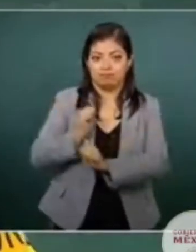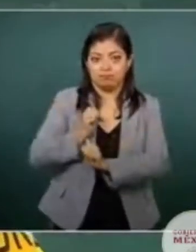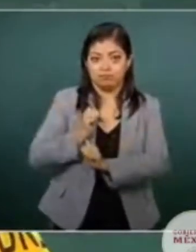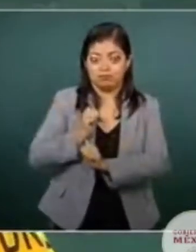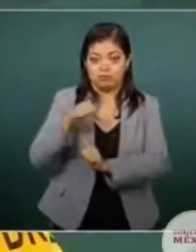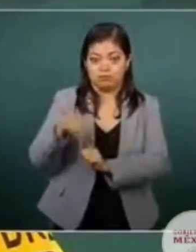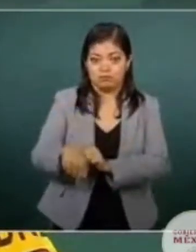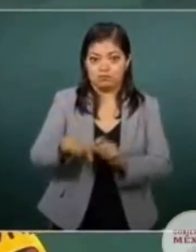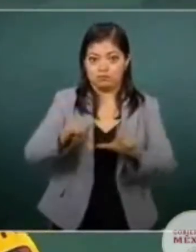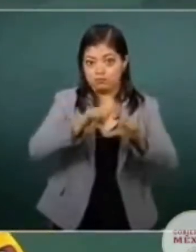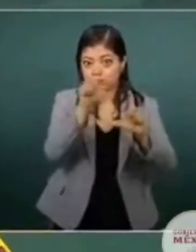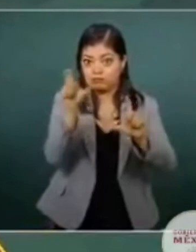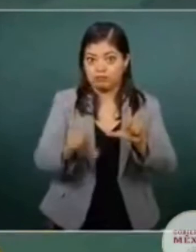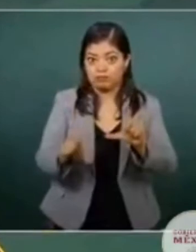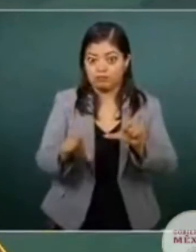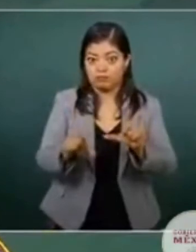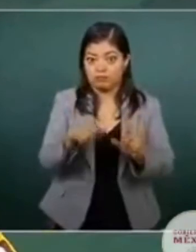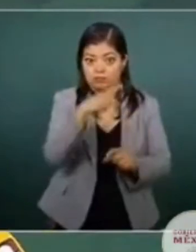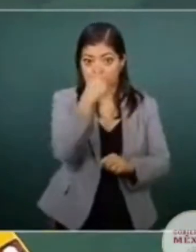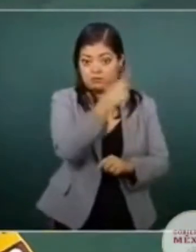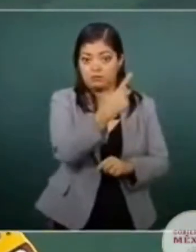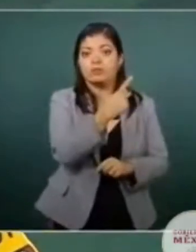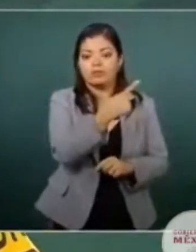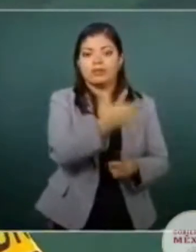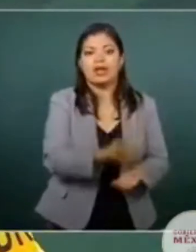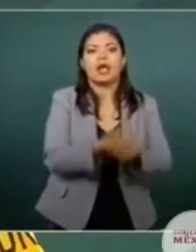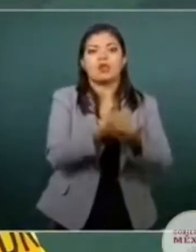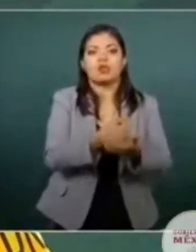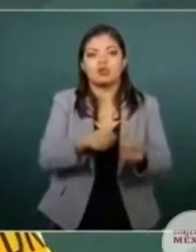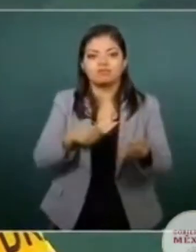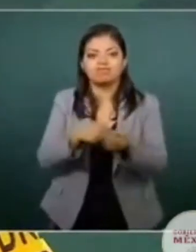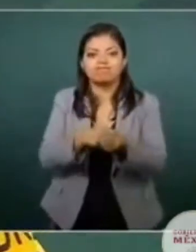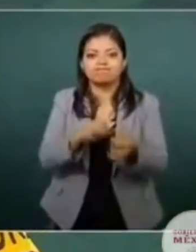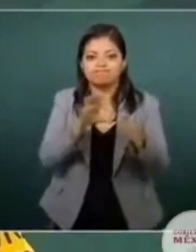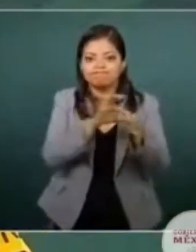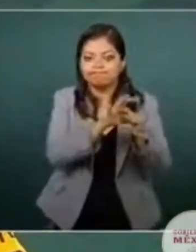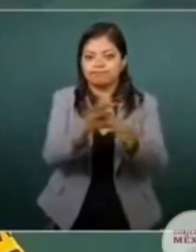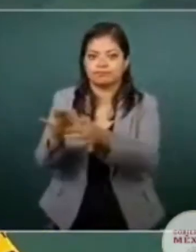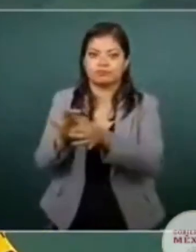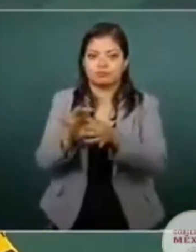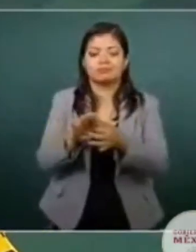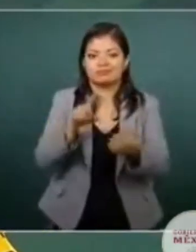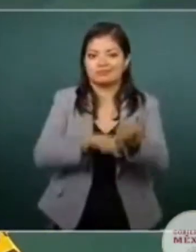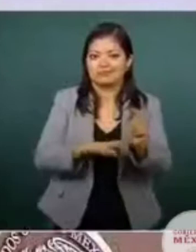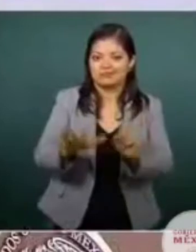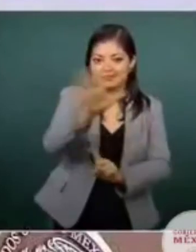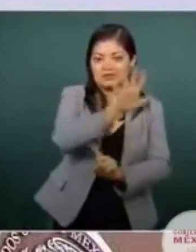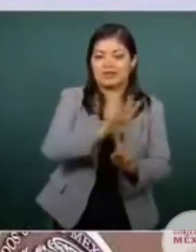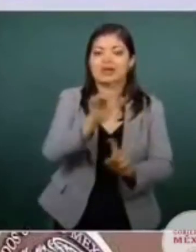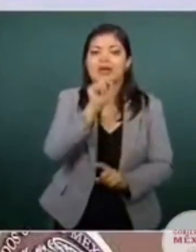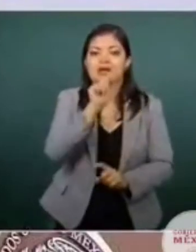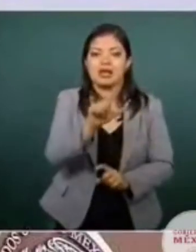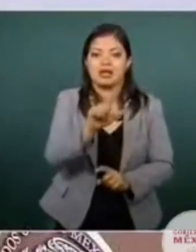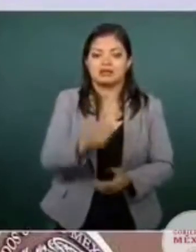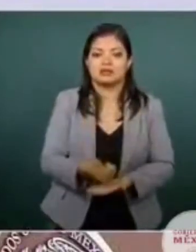Nacional buscan que tenga esta fuerza, esta Guardia Nacional, una presencia en todo el territorio de Jalisco